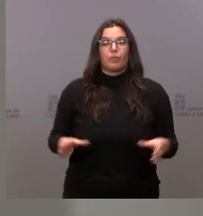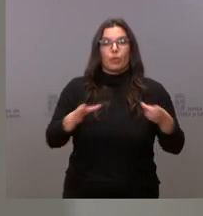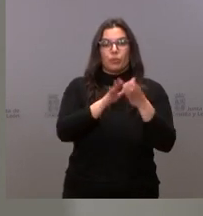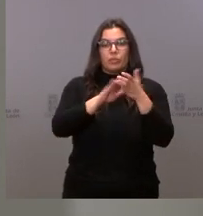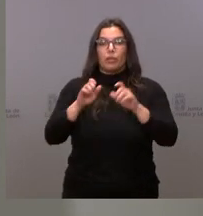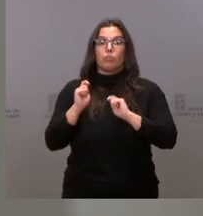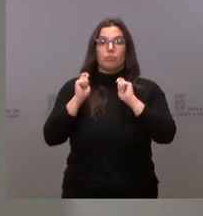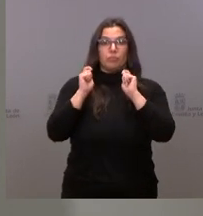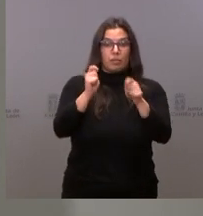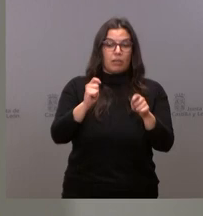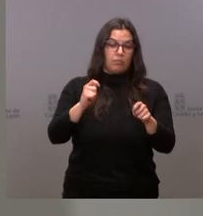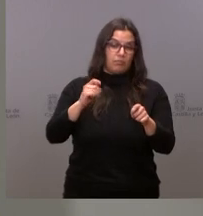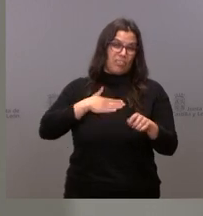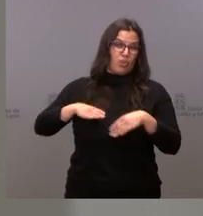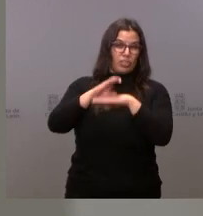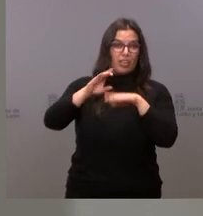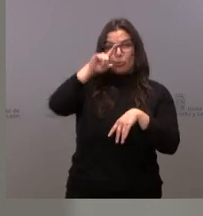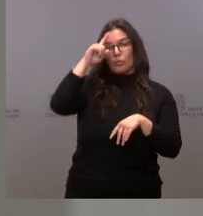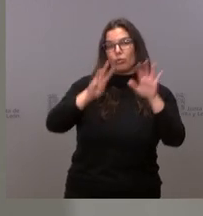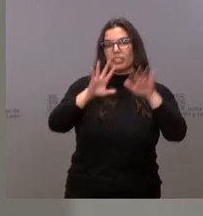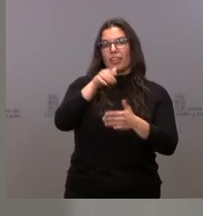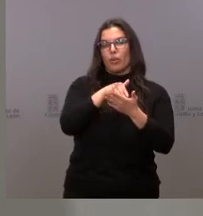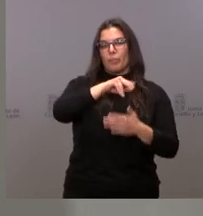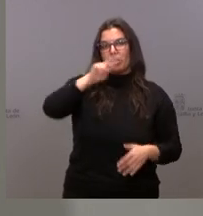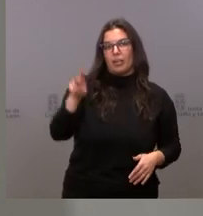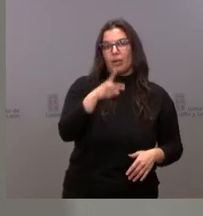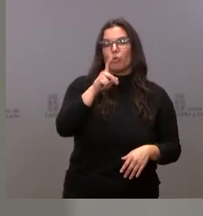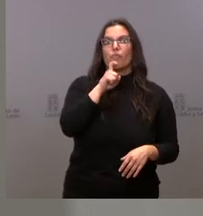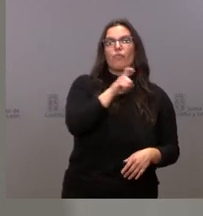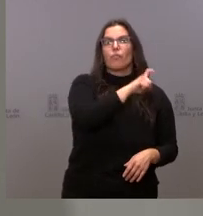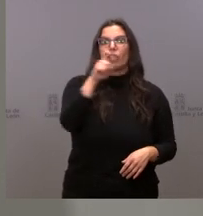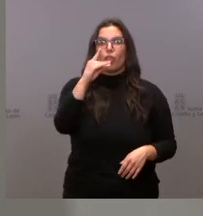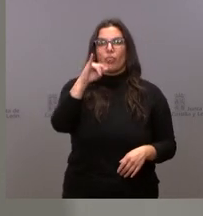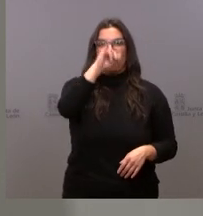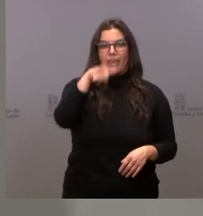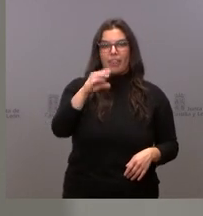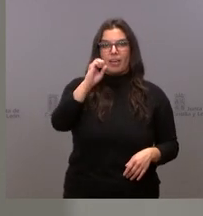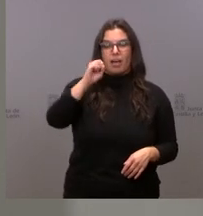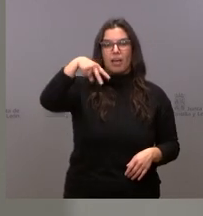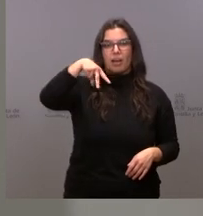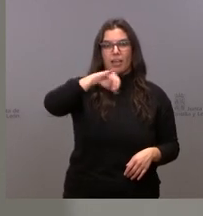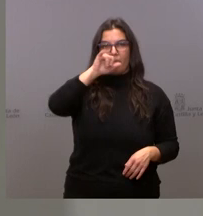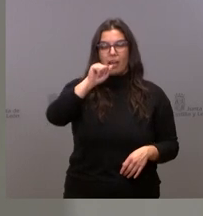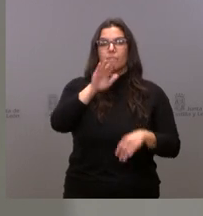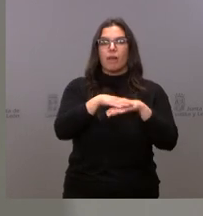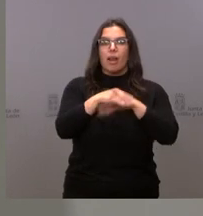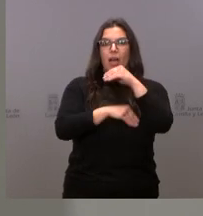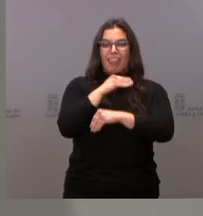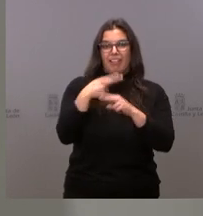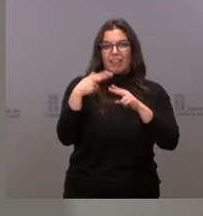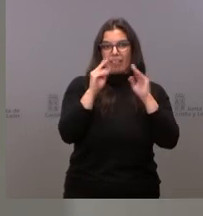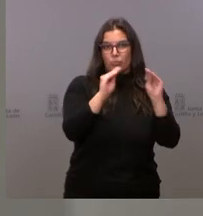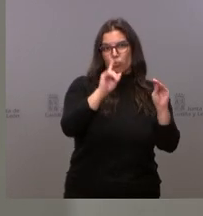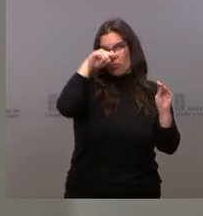desde la Consejería de Cultura y Turismo 85.000 euros a la Fundación Díaz Caneja para el desarrollo de sus actividades